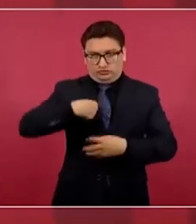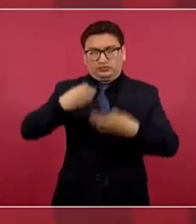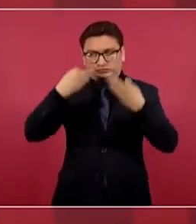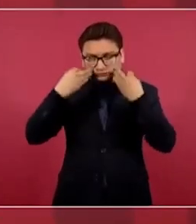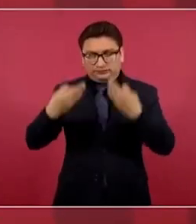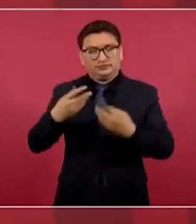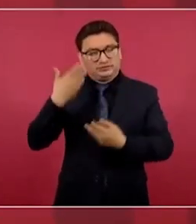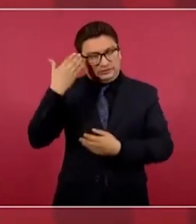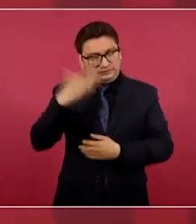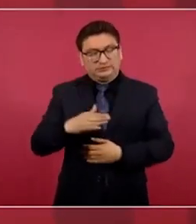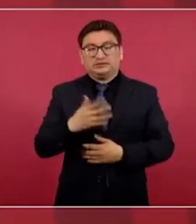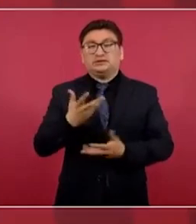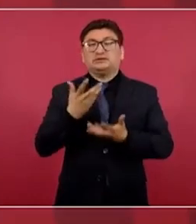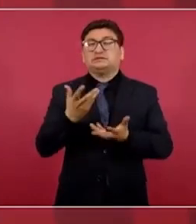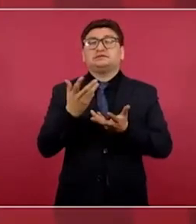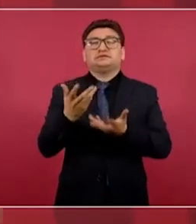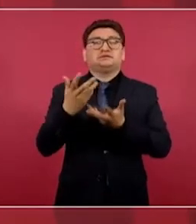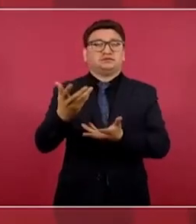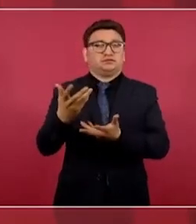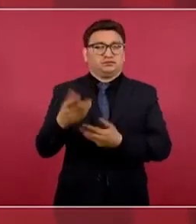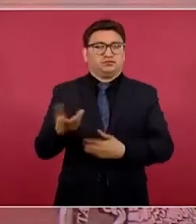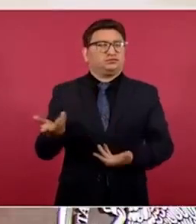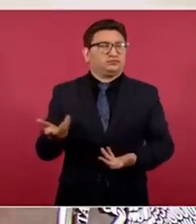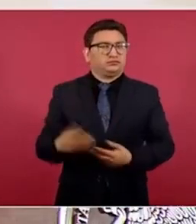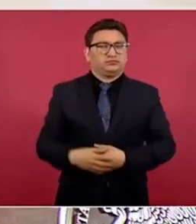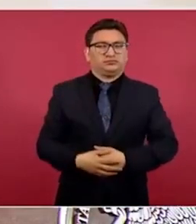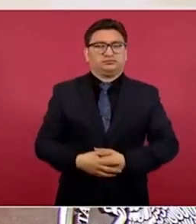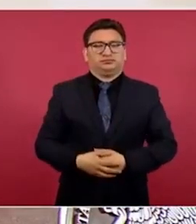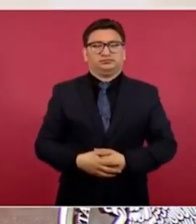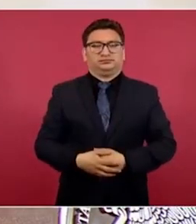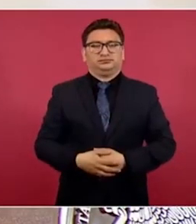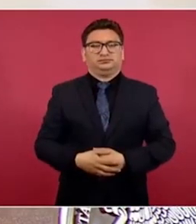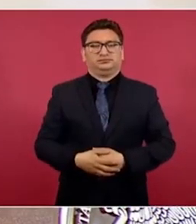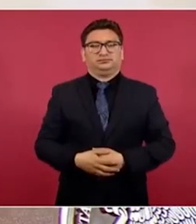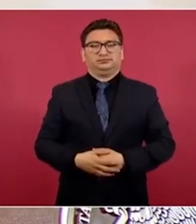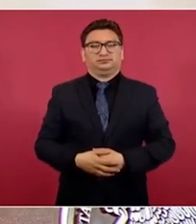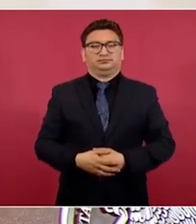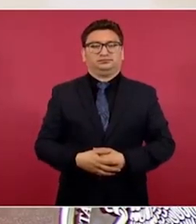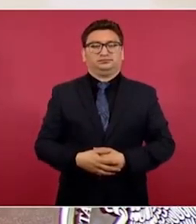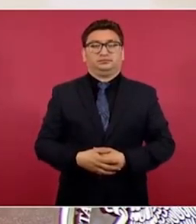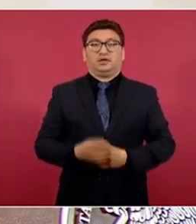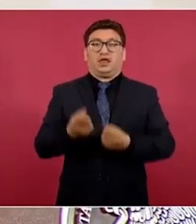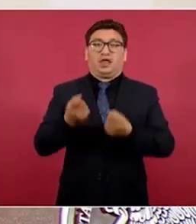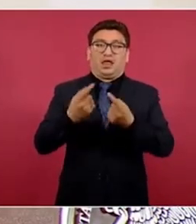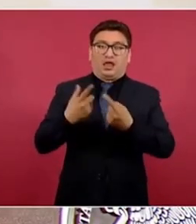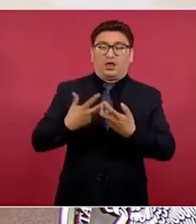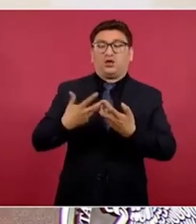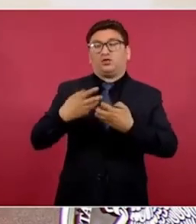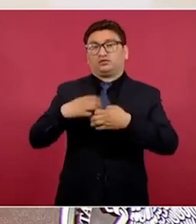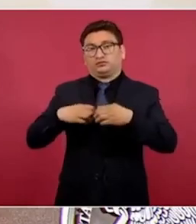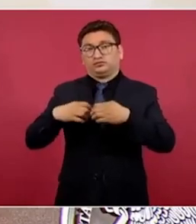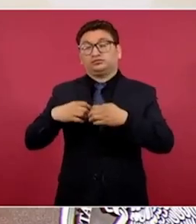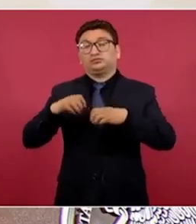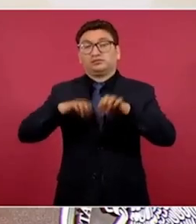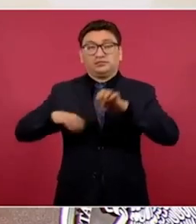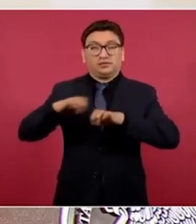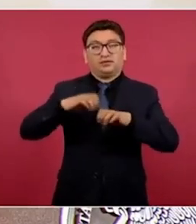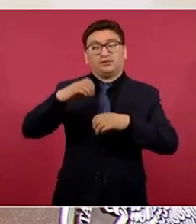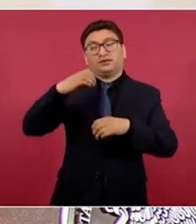tanto corporaciones como gobiernos extranjeros,